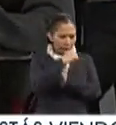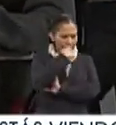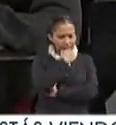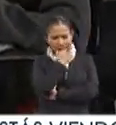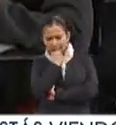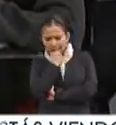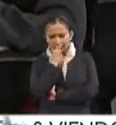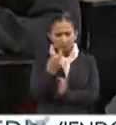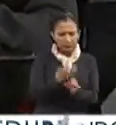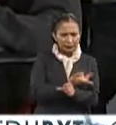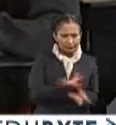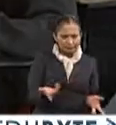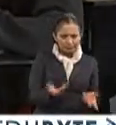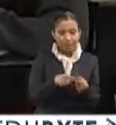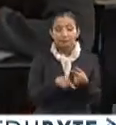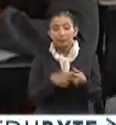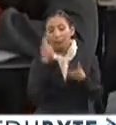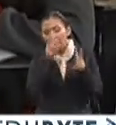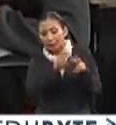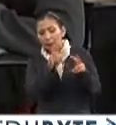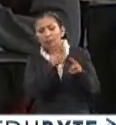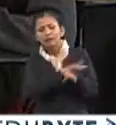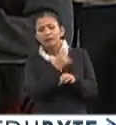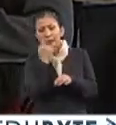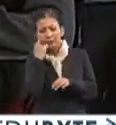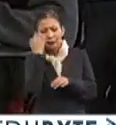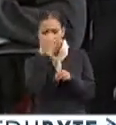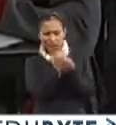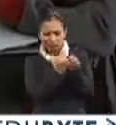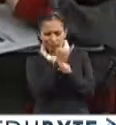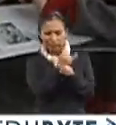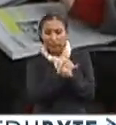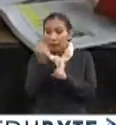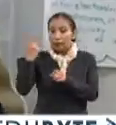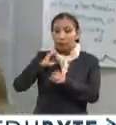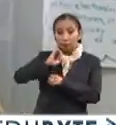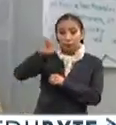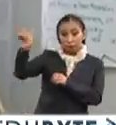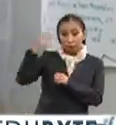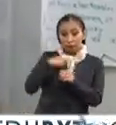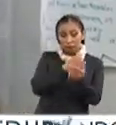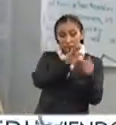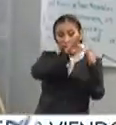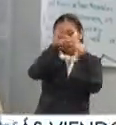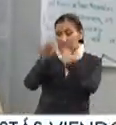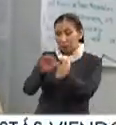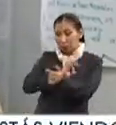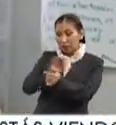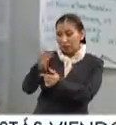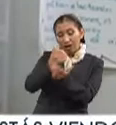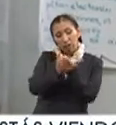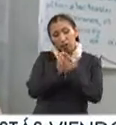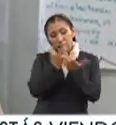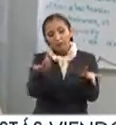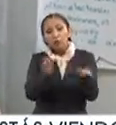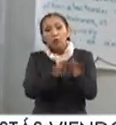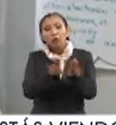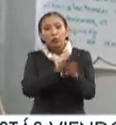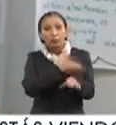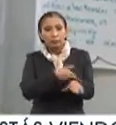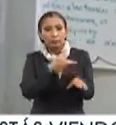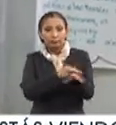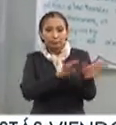situaciones de este tipo, analicen las causas y se acerquen con expertos en la materia para que puedan encontrar soluciones.